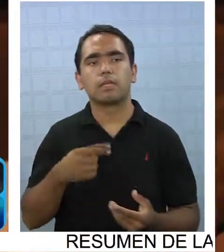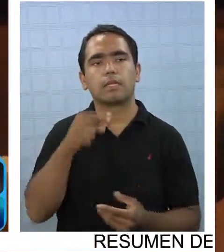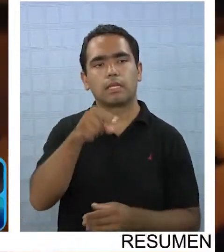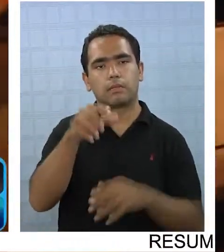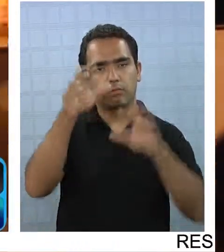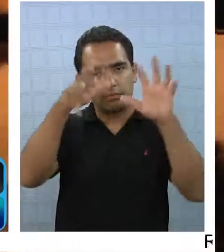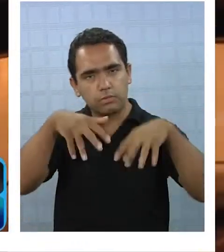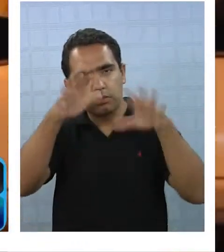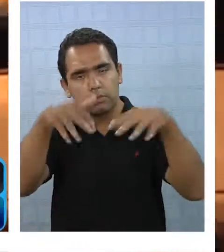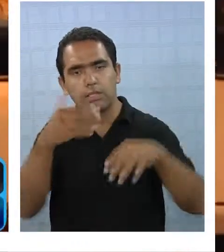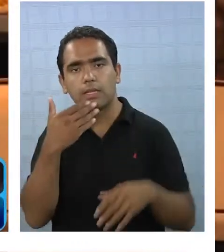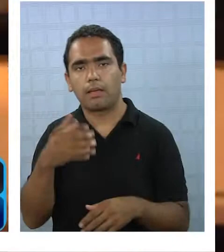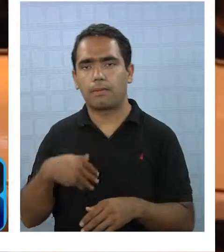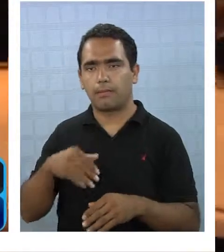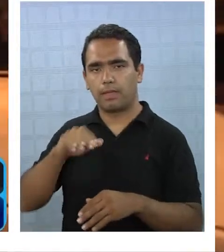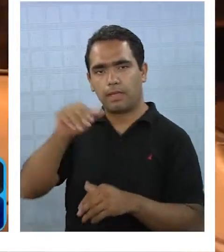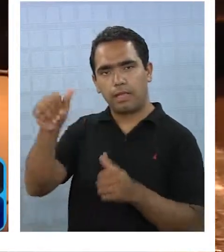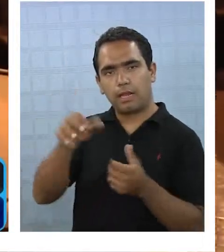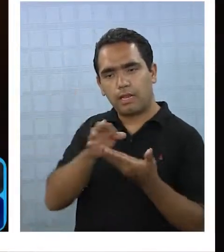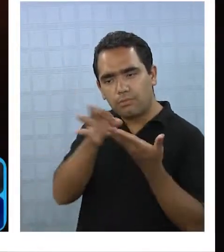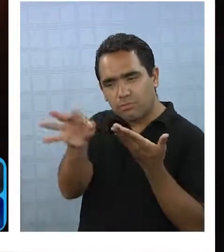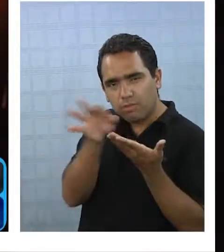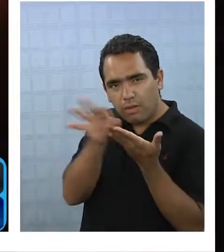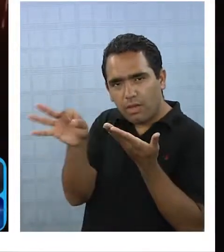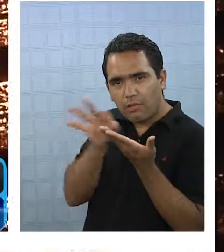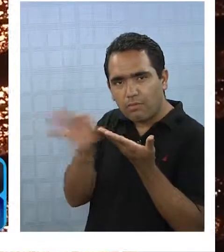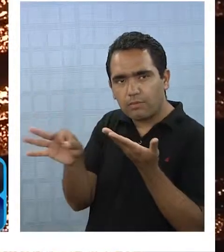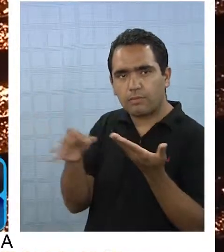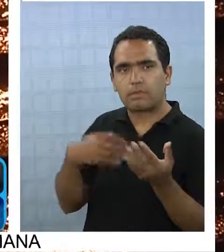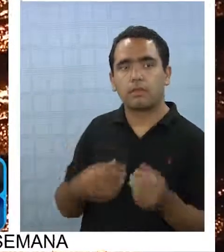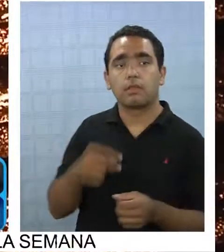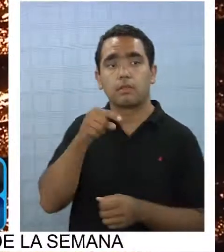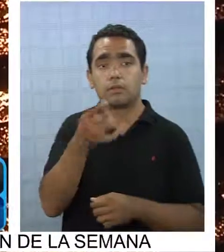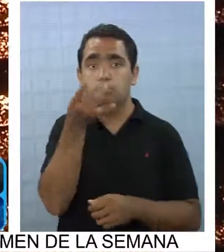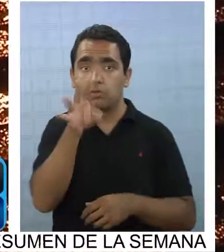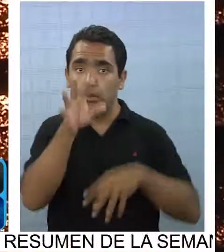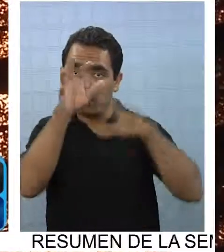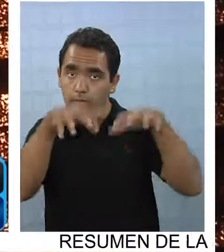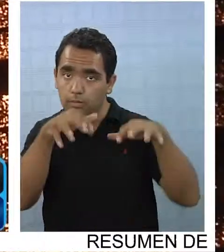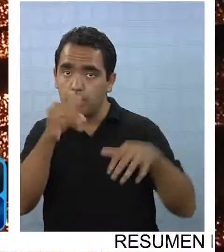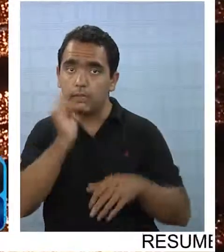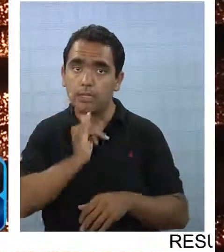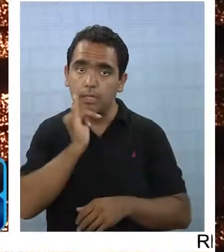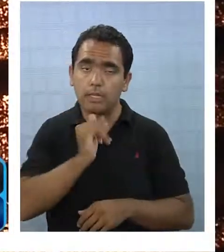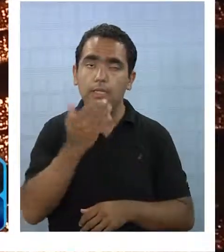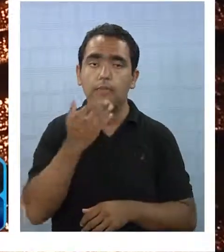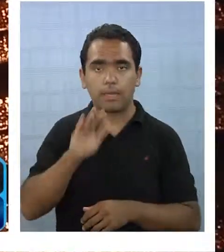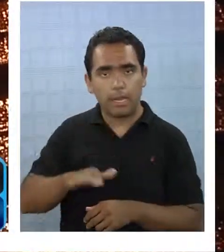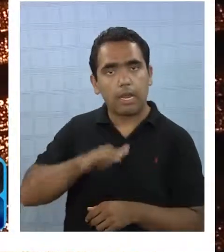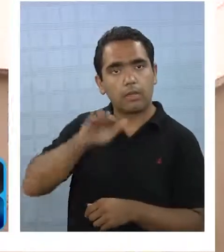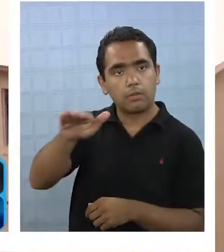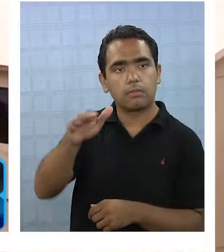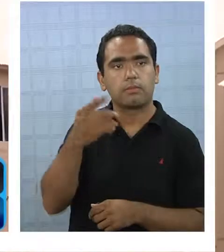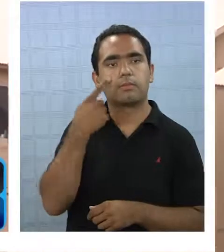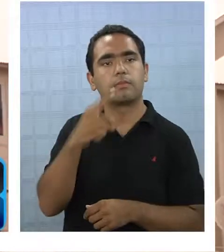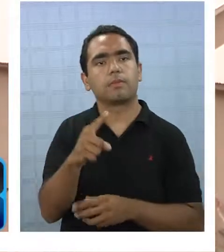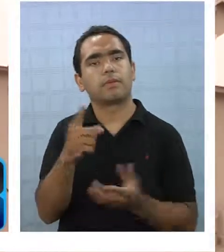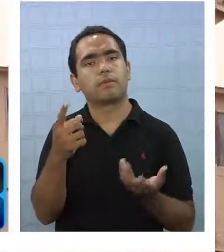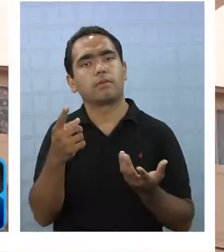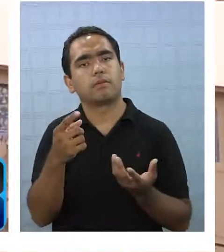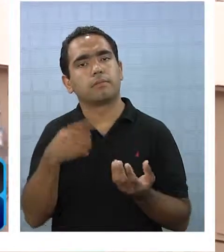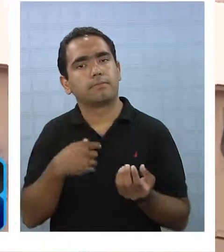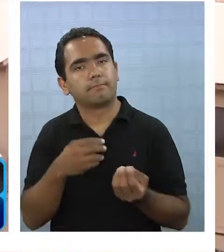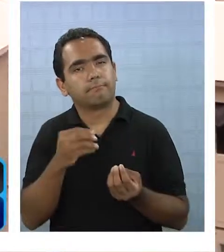precordillerano de la región. Aunque no se ha tratado más que de lloviznas en Iquique y Altospicio, de todos modos se encienden las